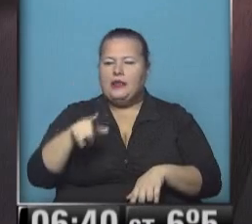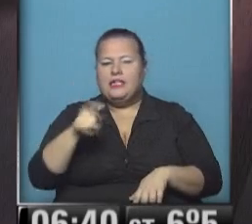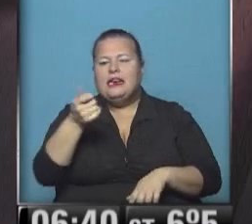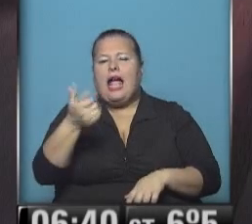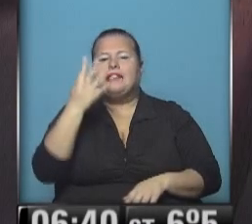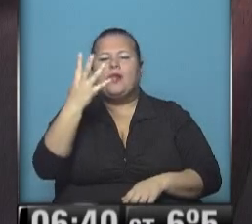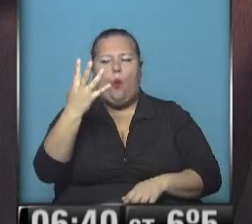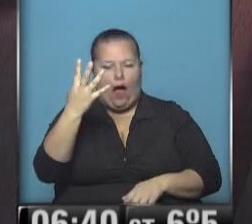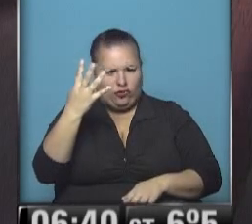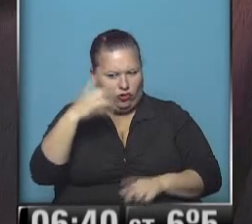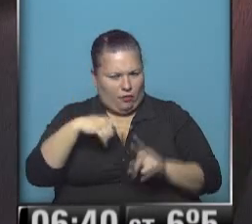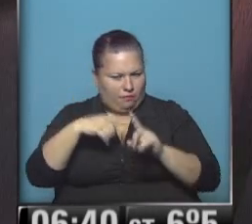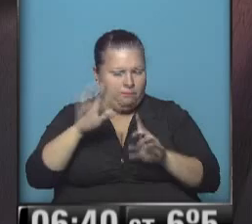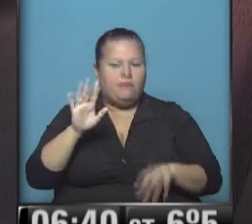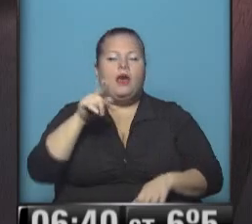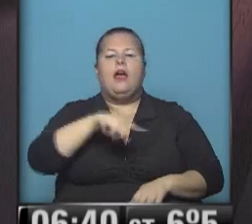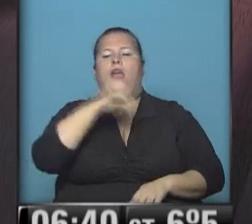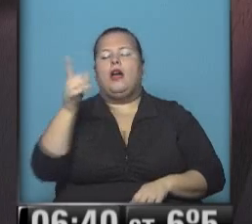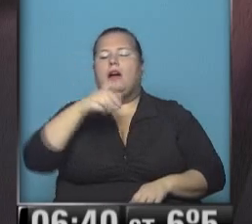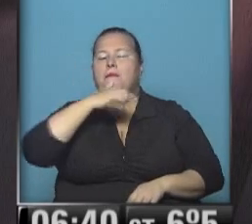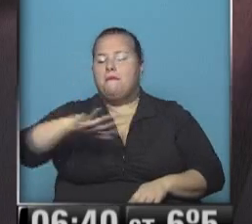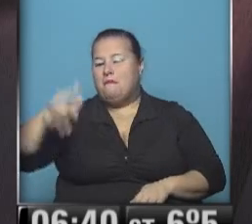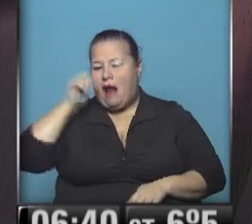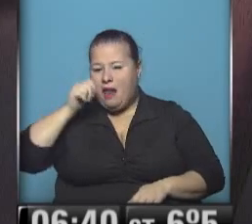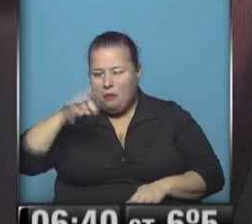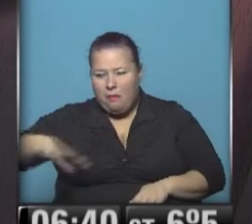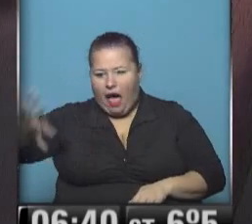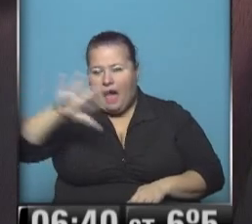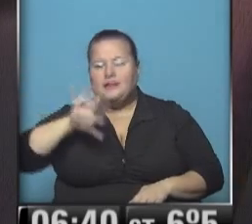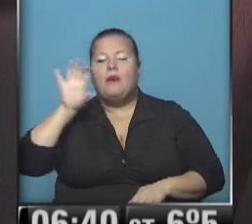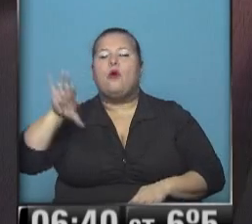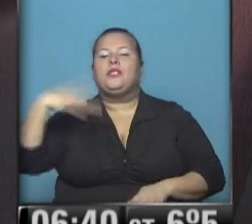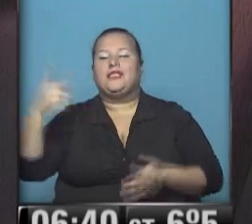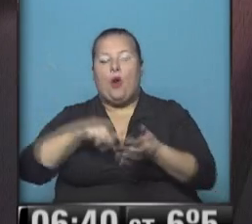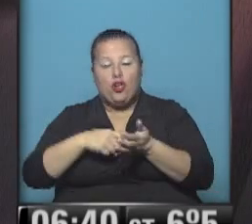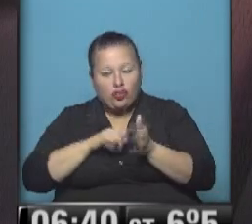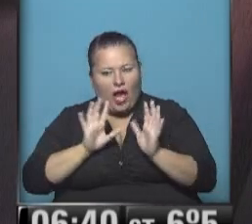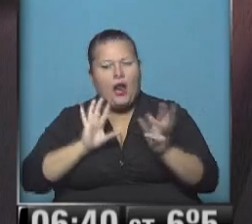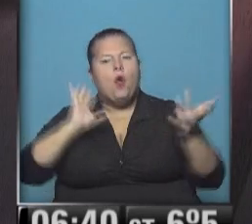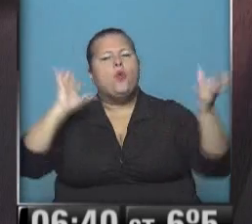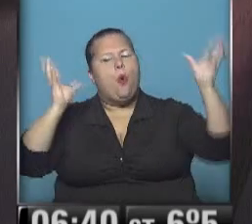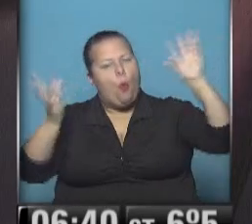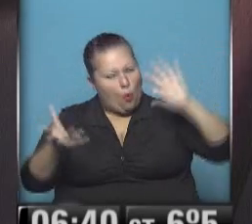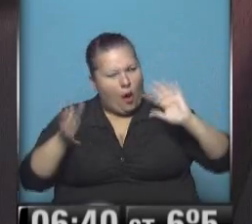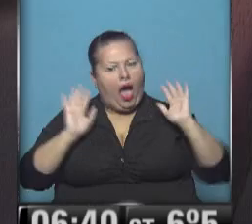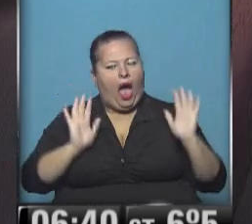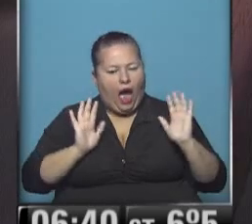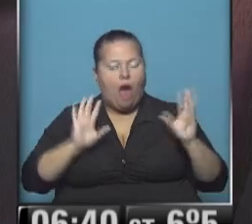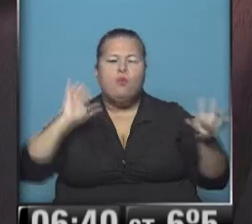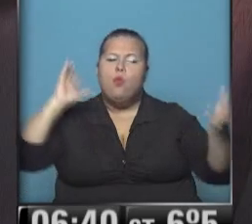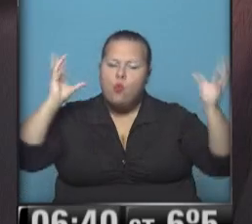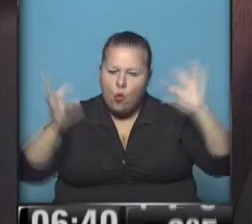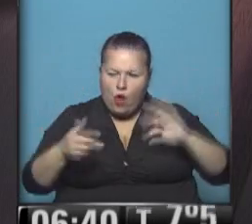casi 4 en pico. Y en la costa atlántica de la provincia de Buenos Aires está nublado, ¿eh? Muy